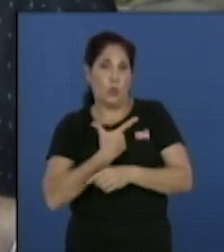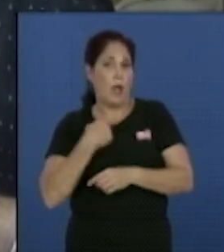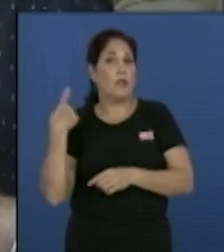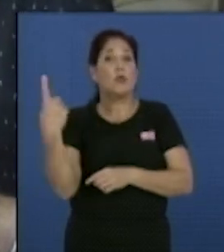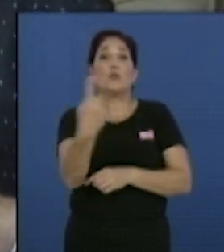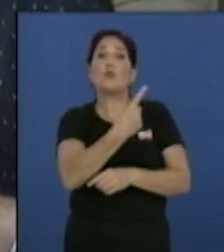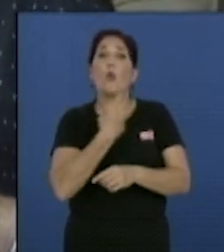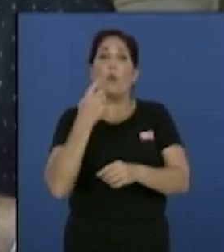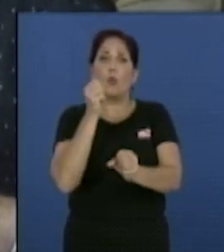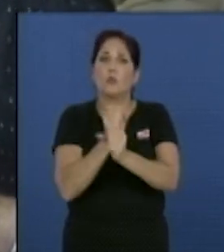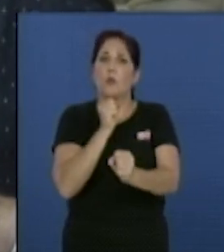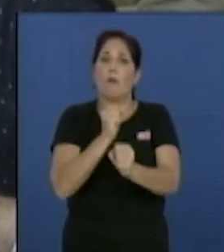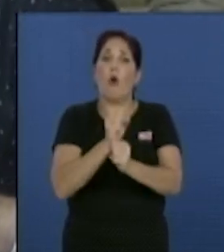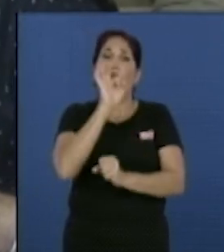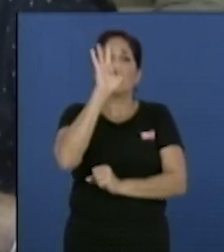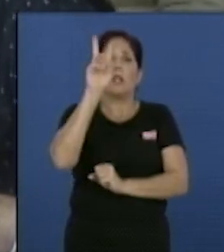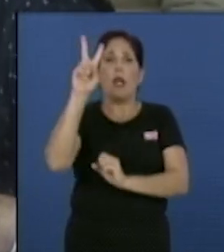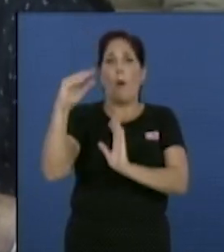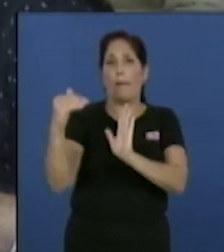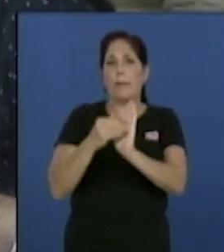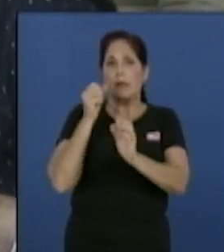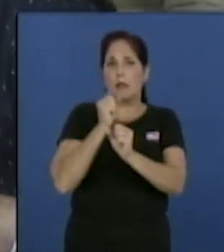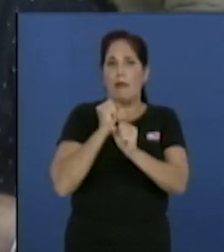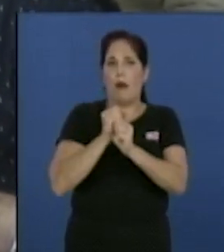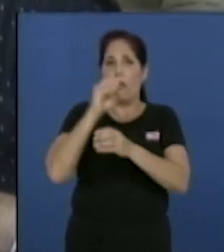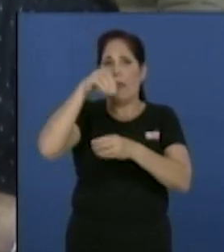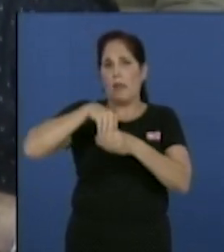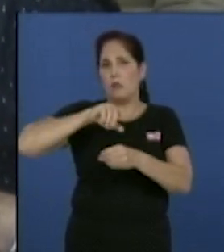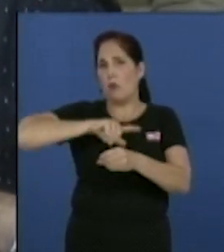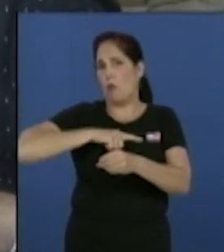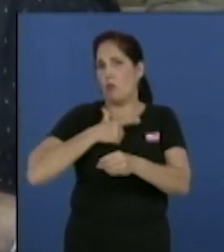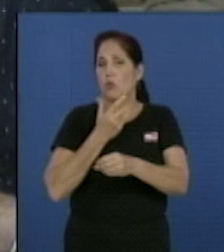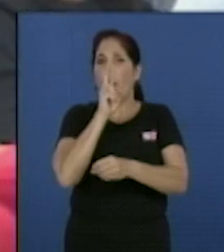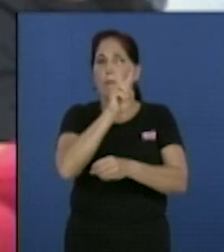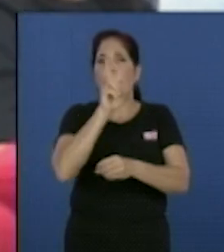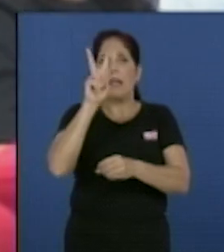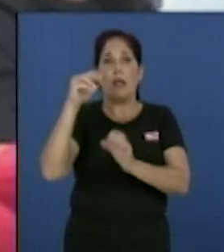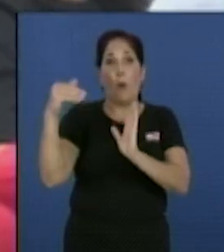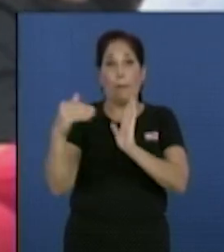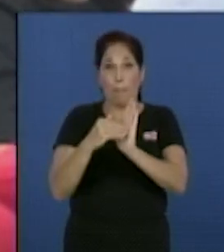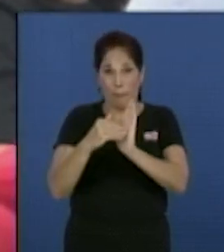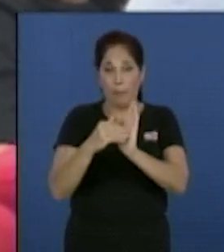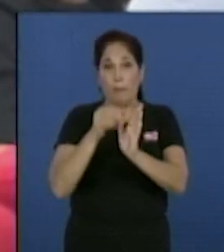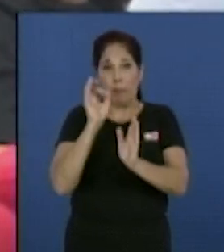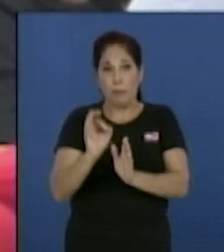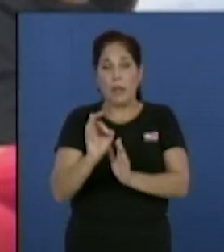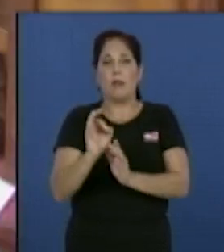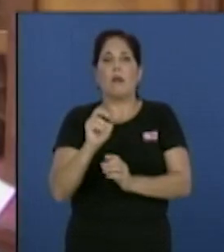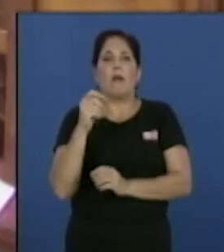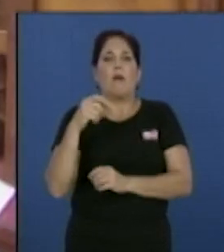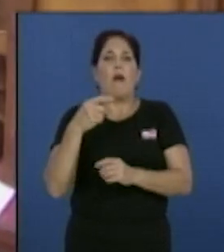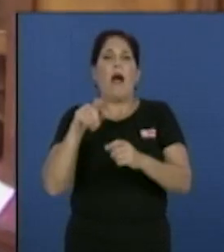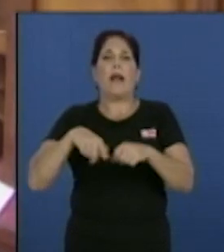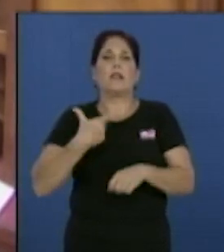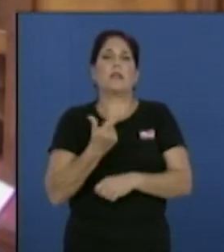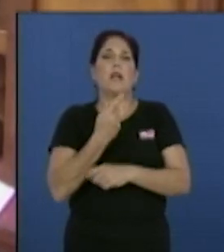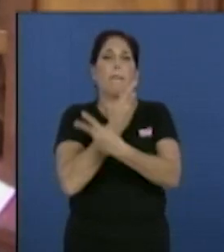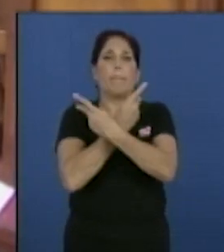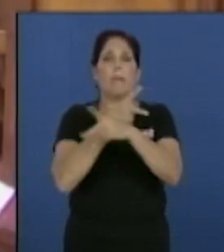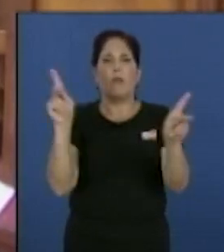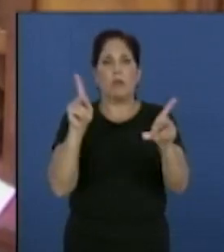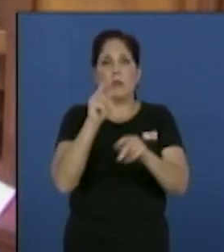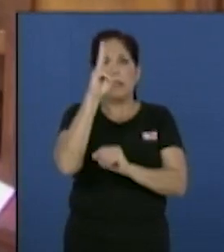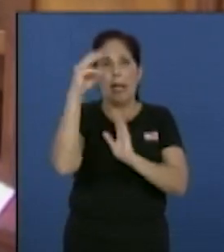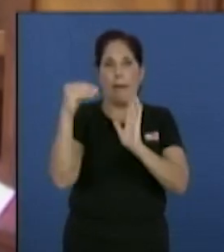hablando más de 82.000 trabajadores, dentro de ellos 22.280 artistas profesionales, 3.700